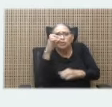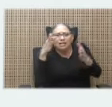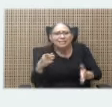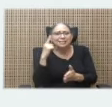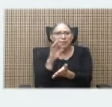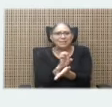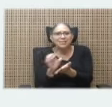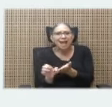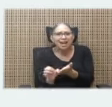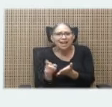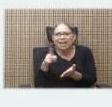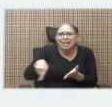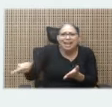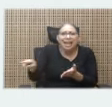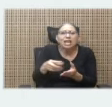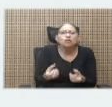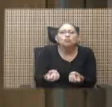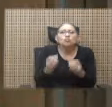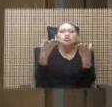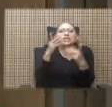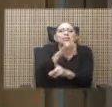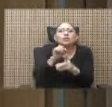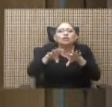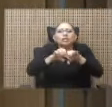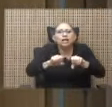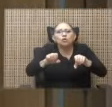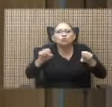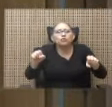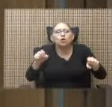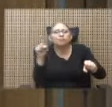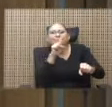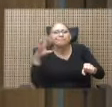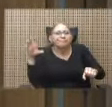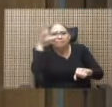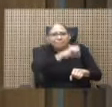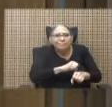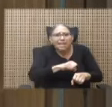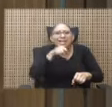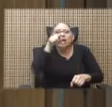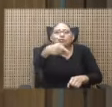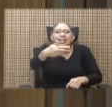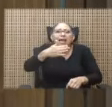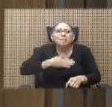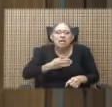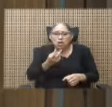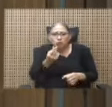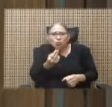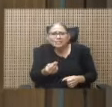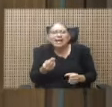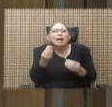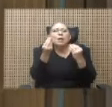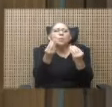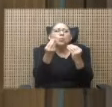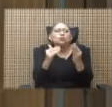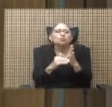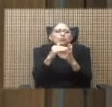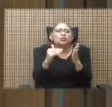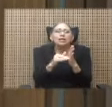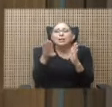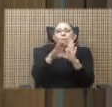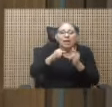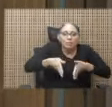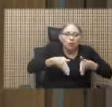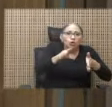evitar que se le vayan grandes casos de corrupción que nos cuestan a usted y a mí miles de millones, como la Trocha, Cochinilla,